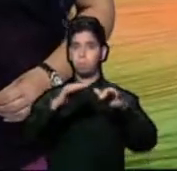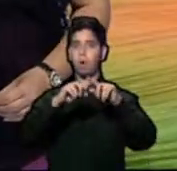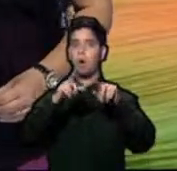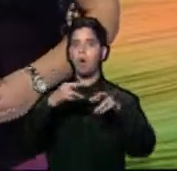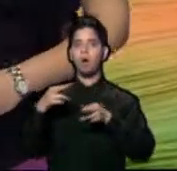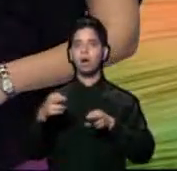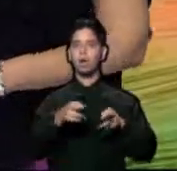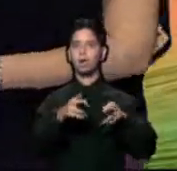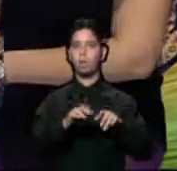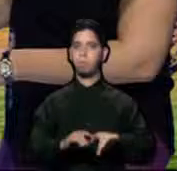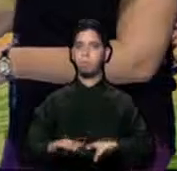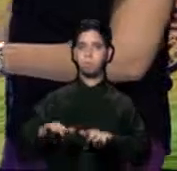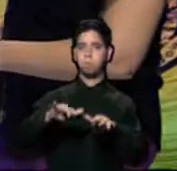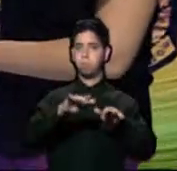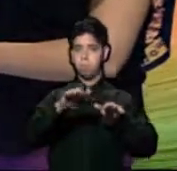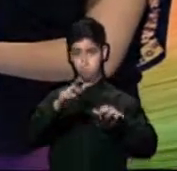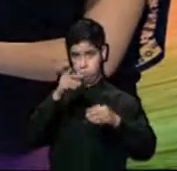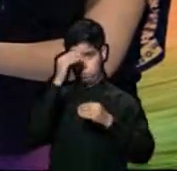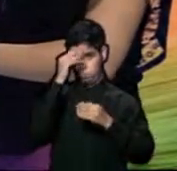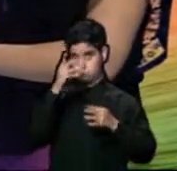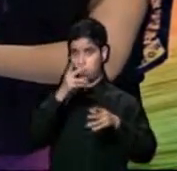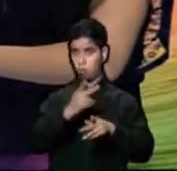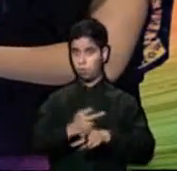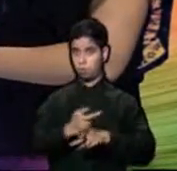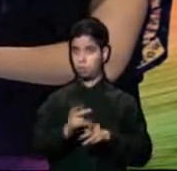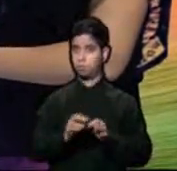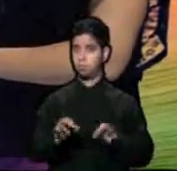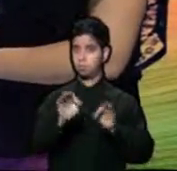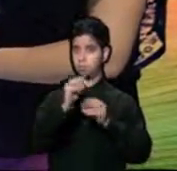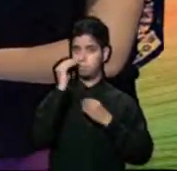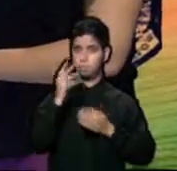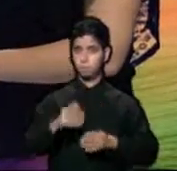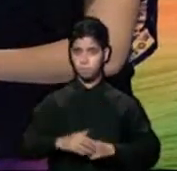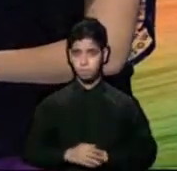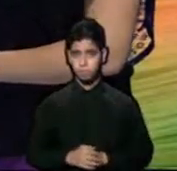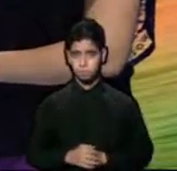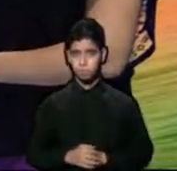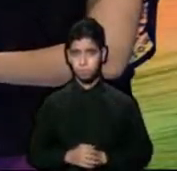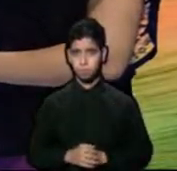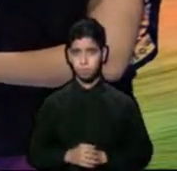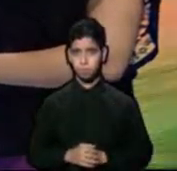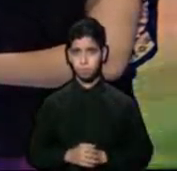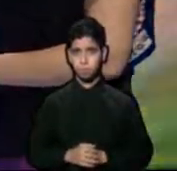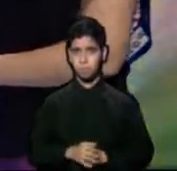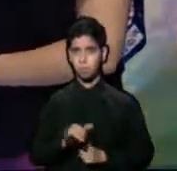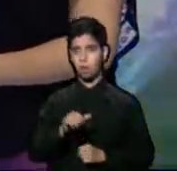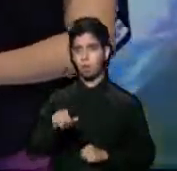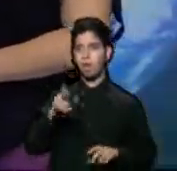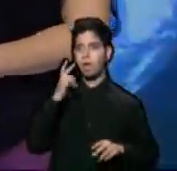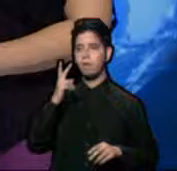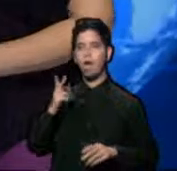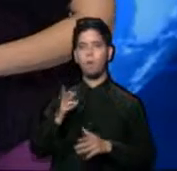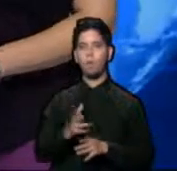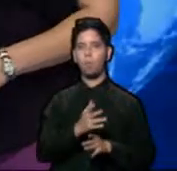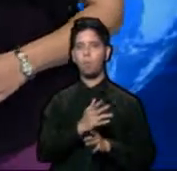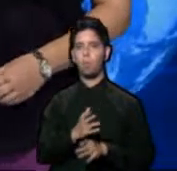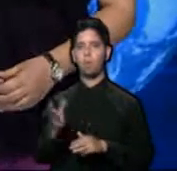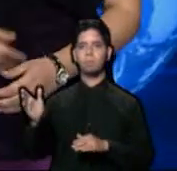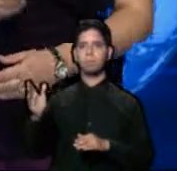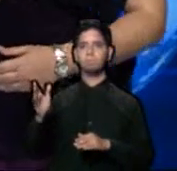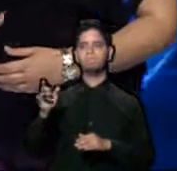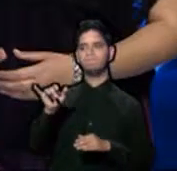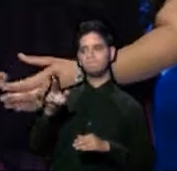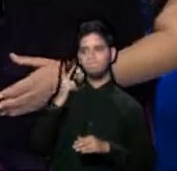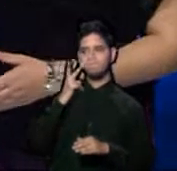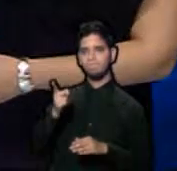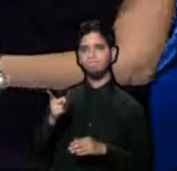en zonas localizadas. Así que mucha precaución. Miramos el viento en la alta atmósfera. Vemos esa curvatura en el viento. Esa vaguada que